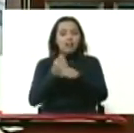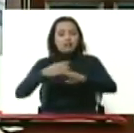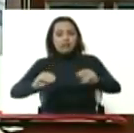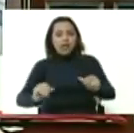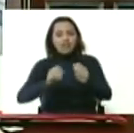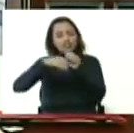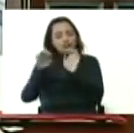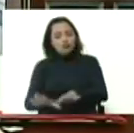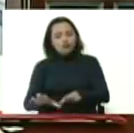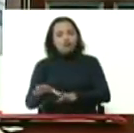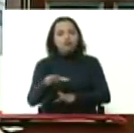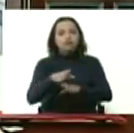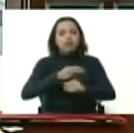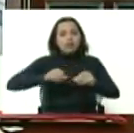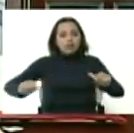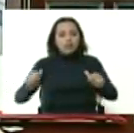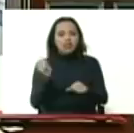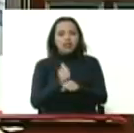campo